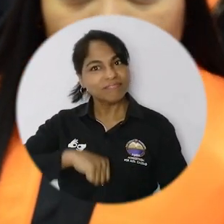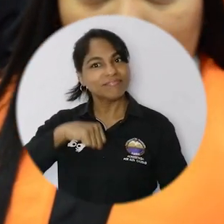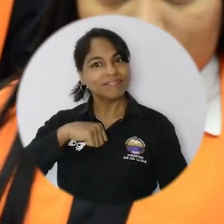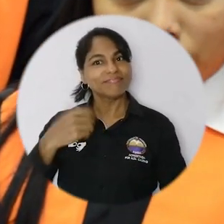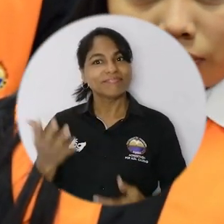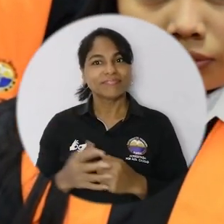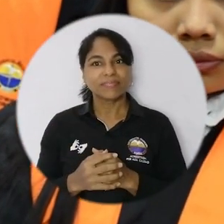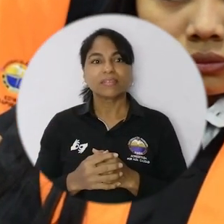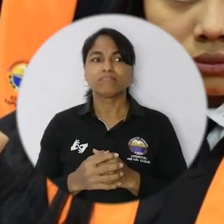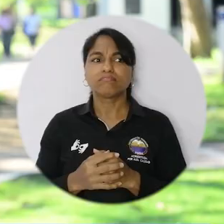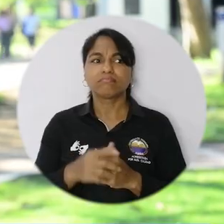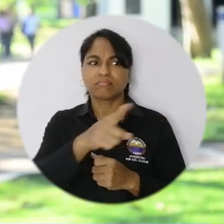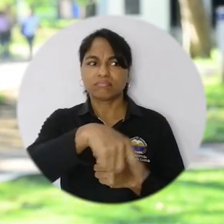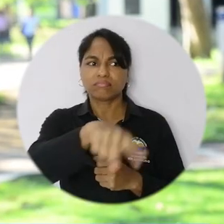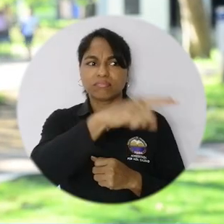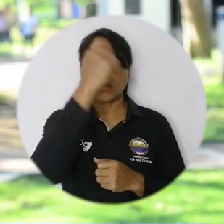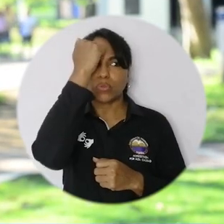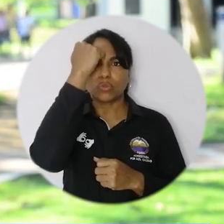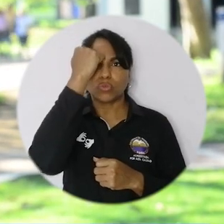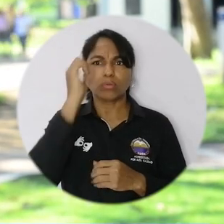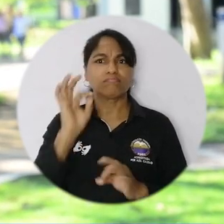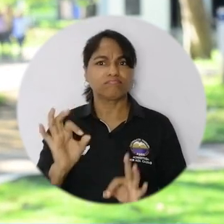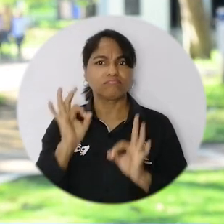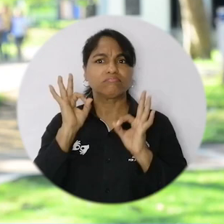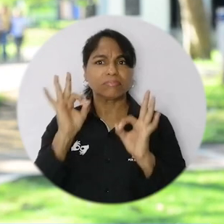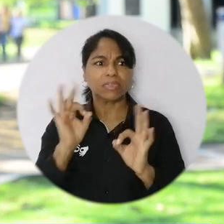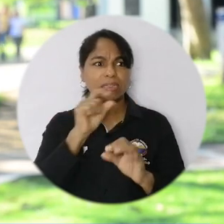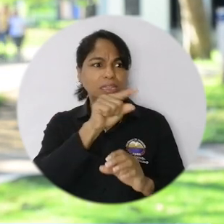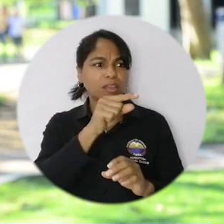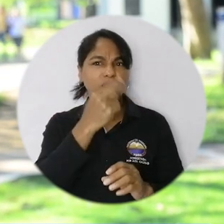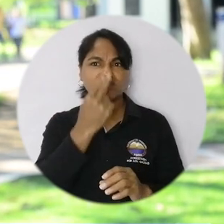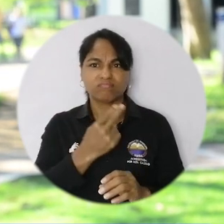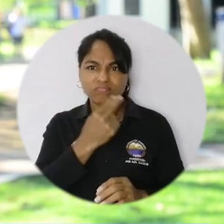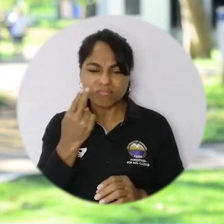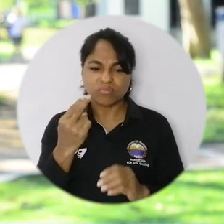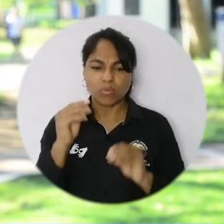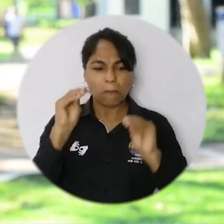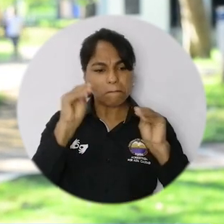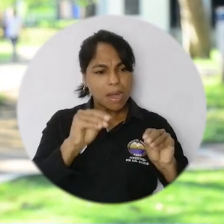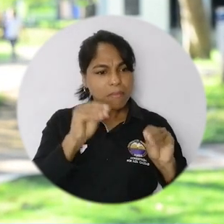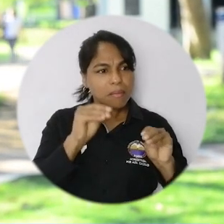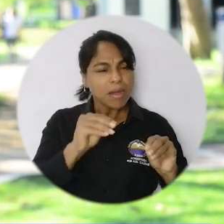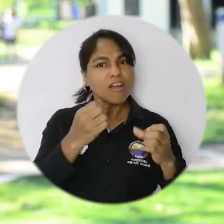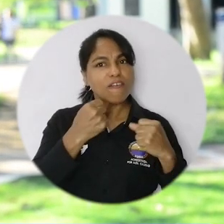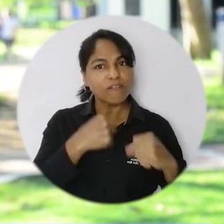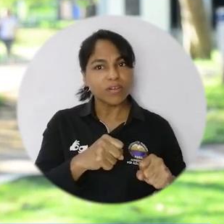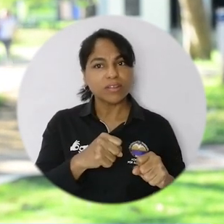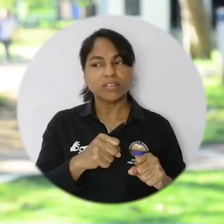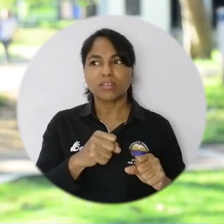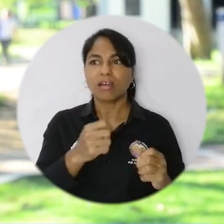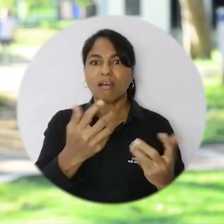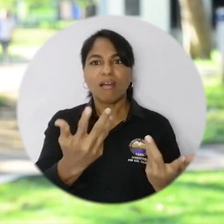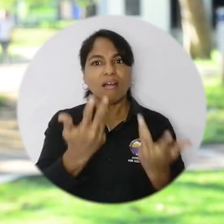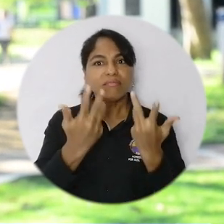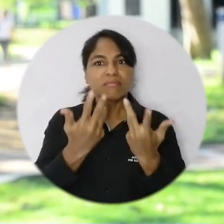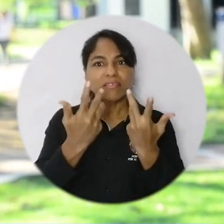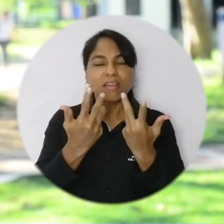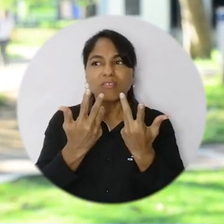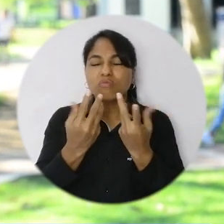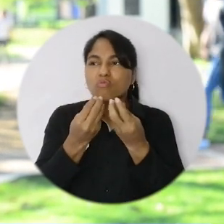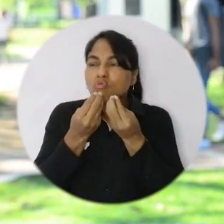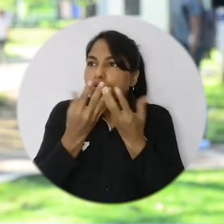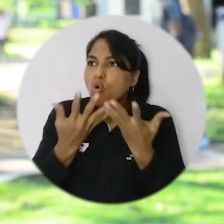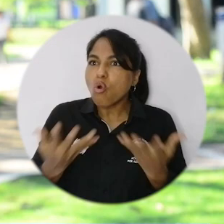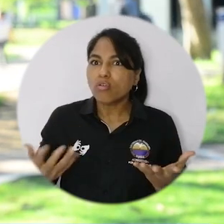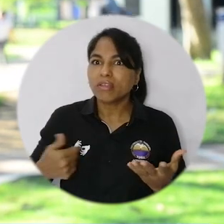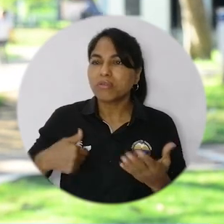unos docentes muy excelentes, muy dedicados a su labor. Y me enseñaron muchas